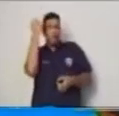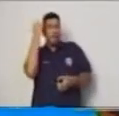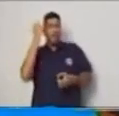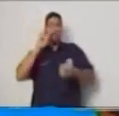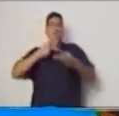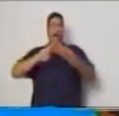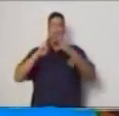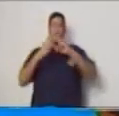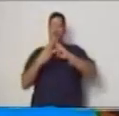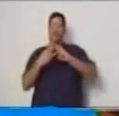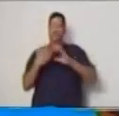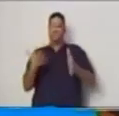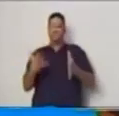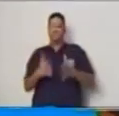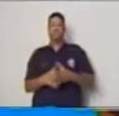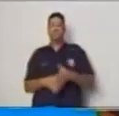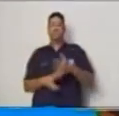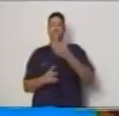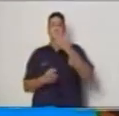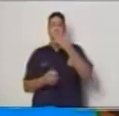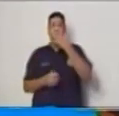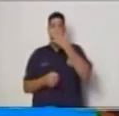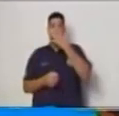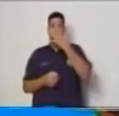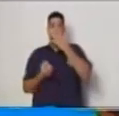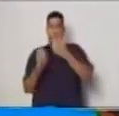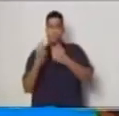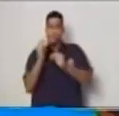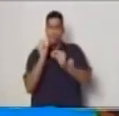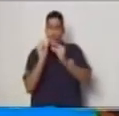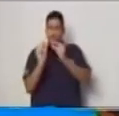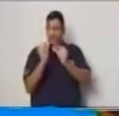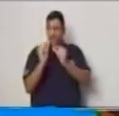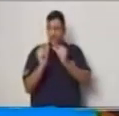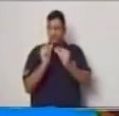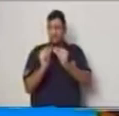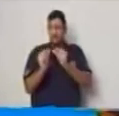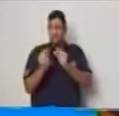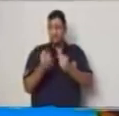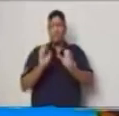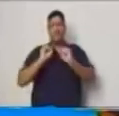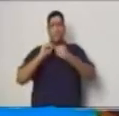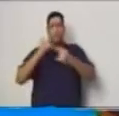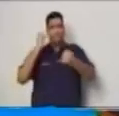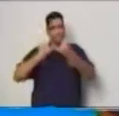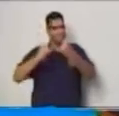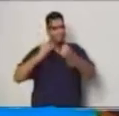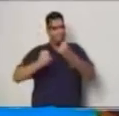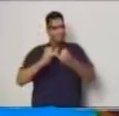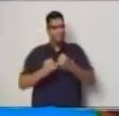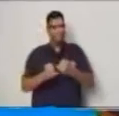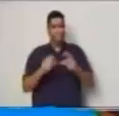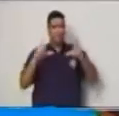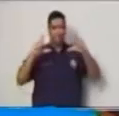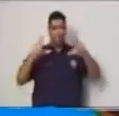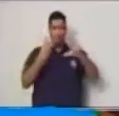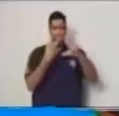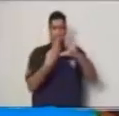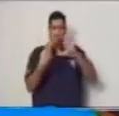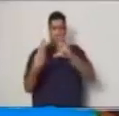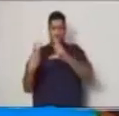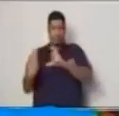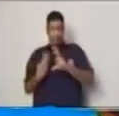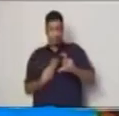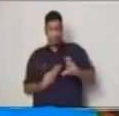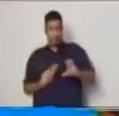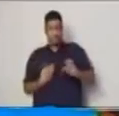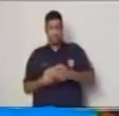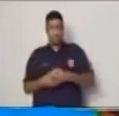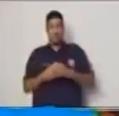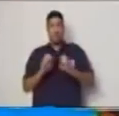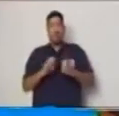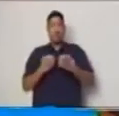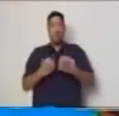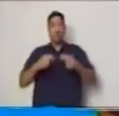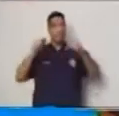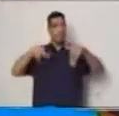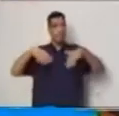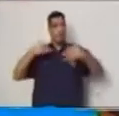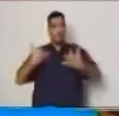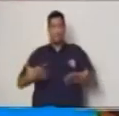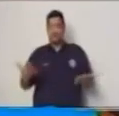interesante estás por terminar la creación de los pares ordenados enhorabuena es el momento de llegar